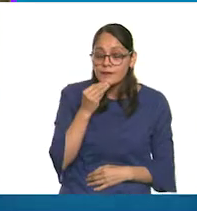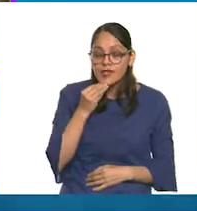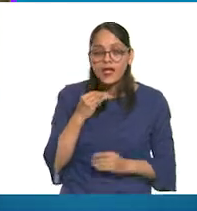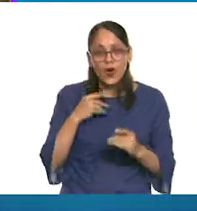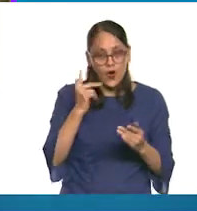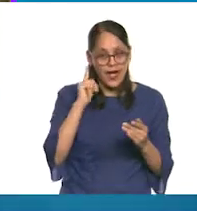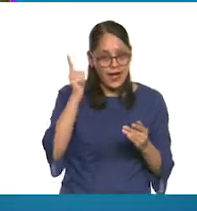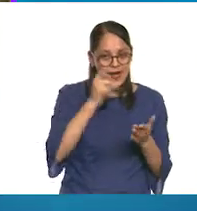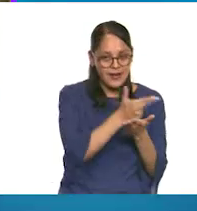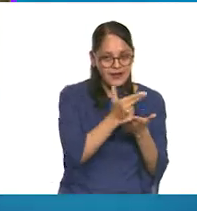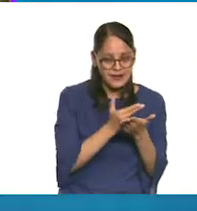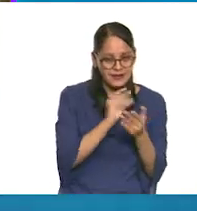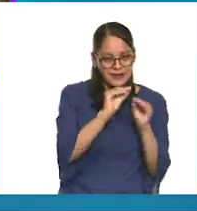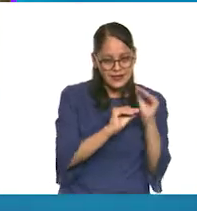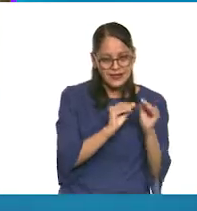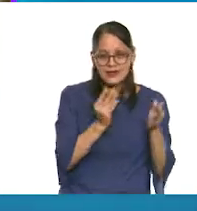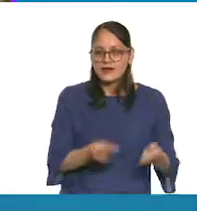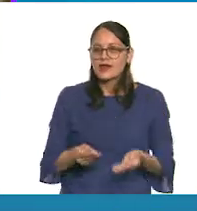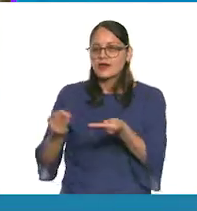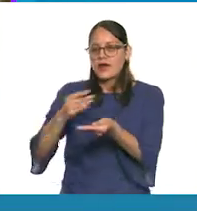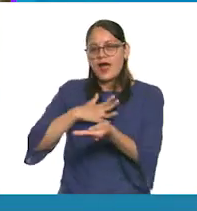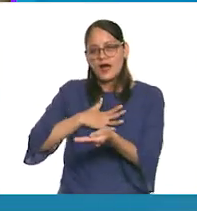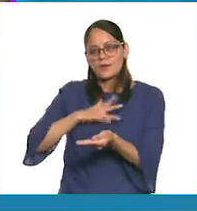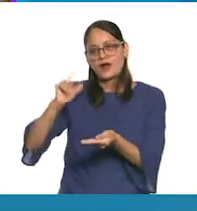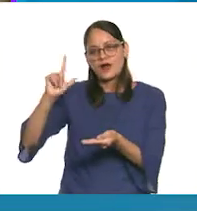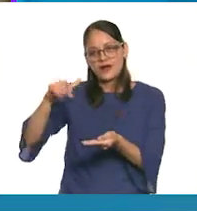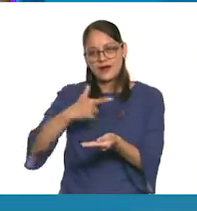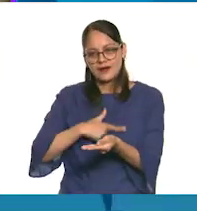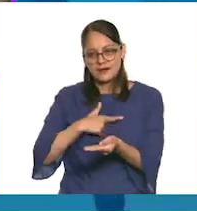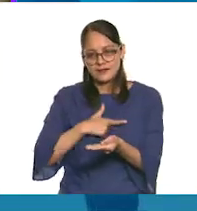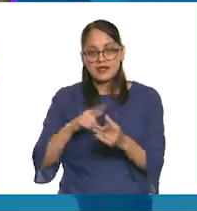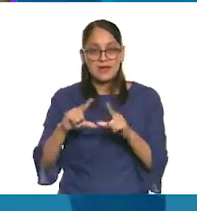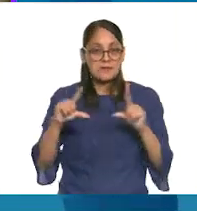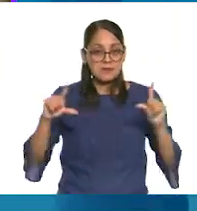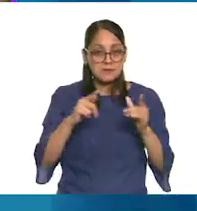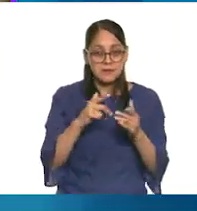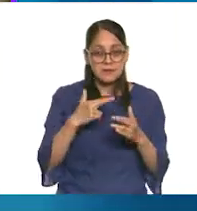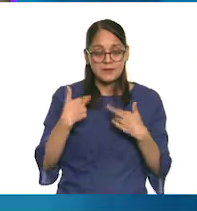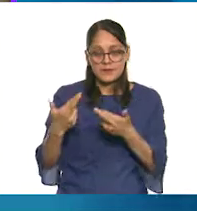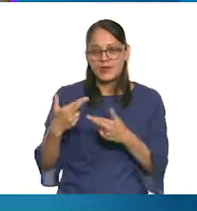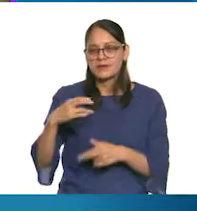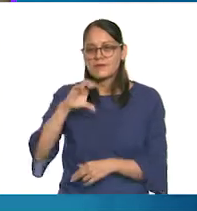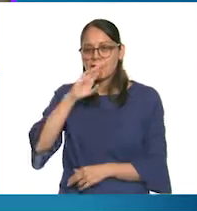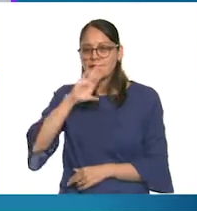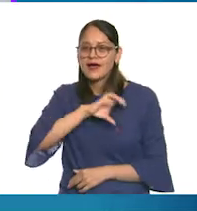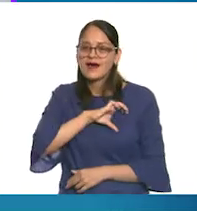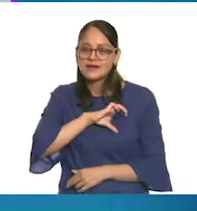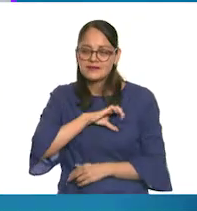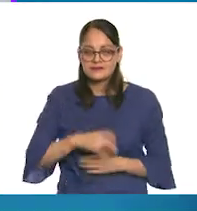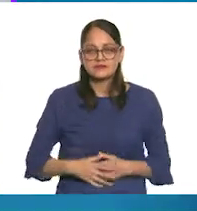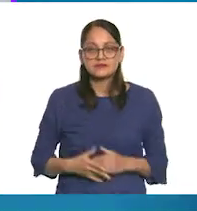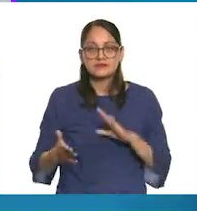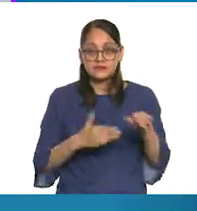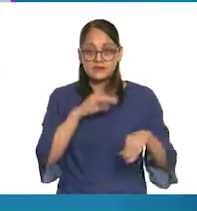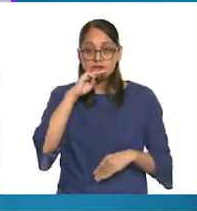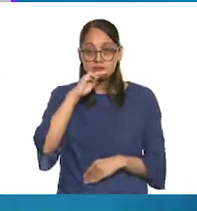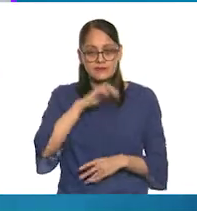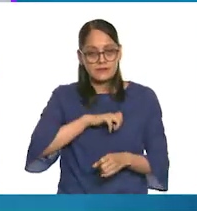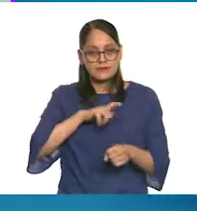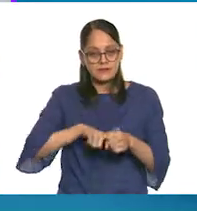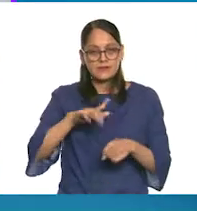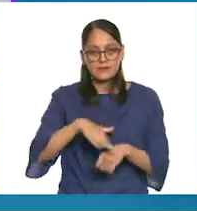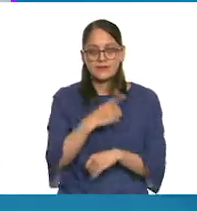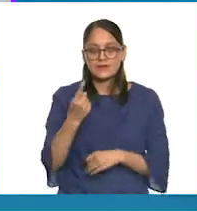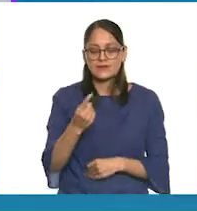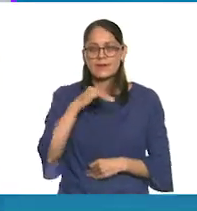guste mi regalo, pues lo hago con mucho amor y cariño. ¡Ya listo mi regalo! ¡Te quiero, mamá! Mi mamá es especial para